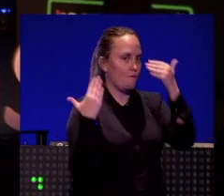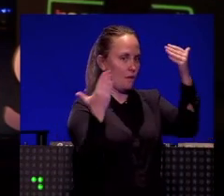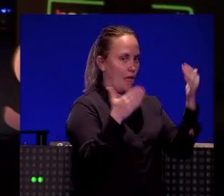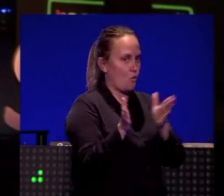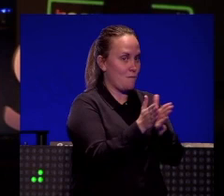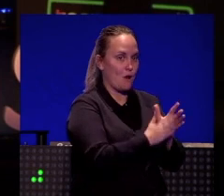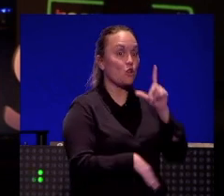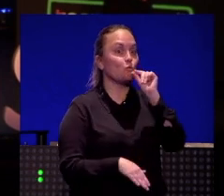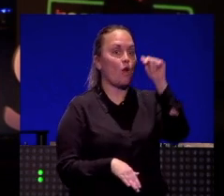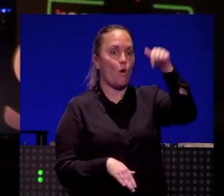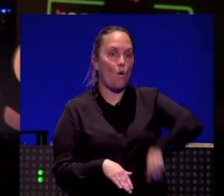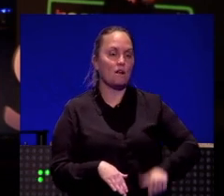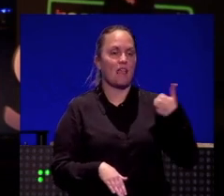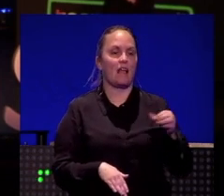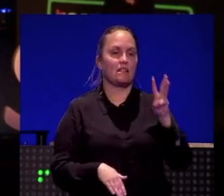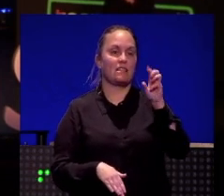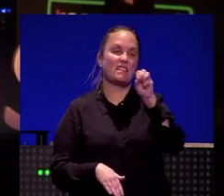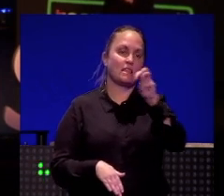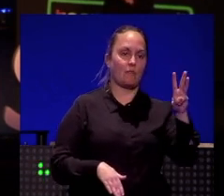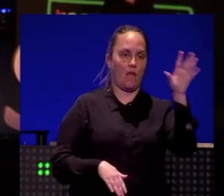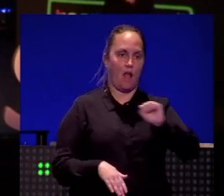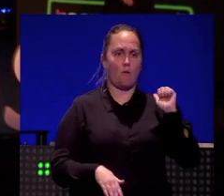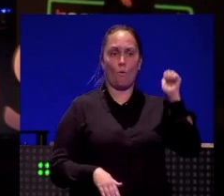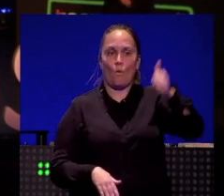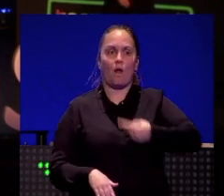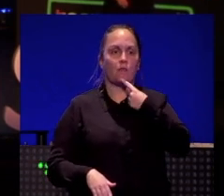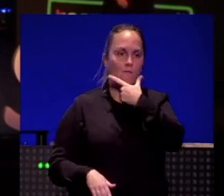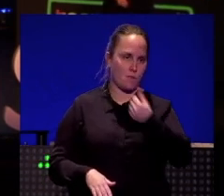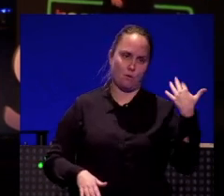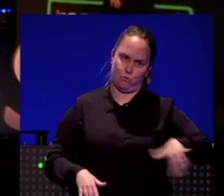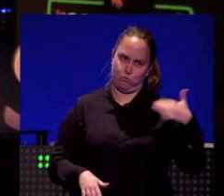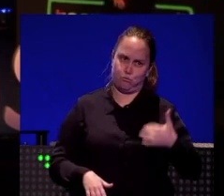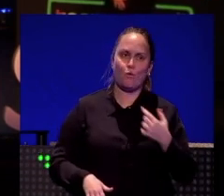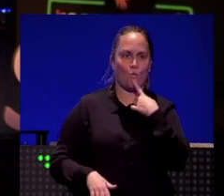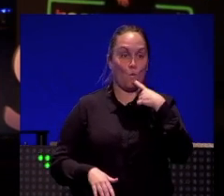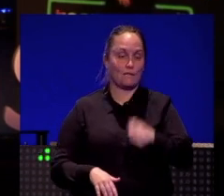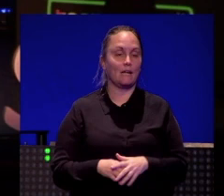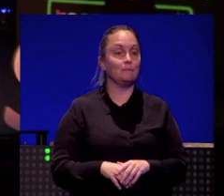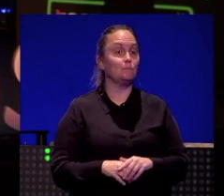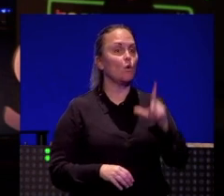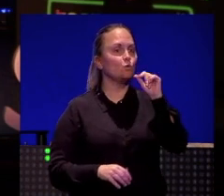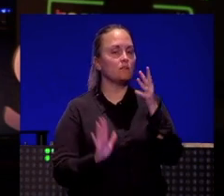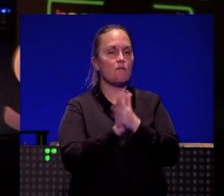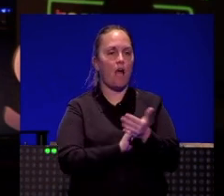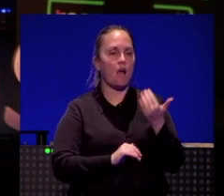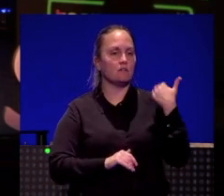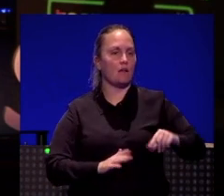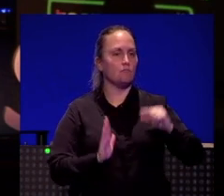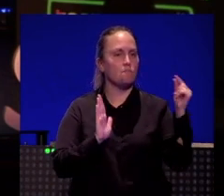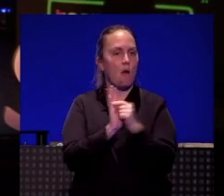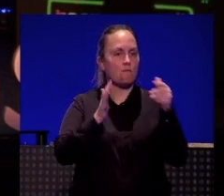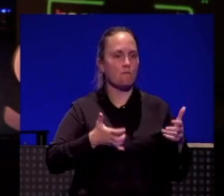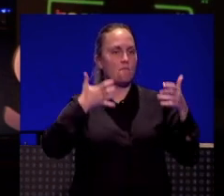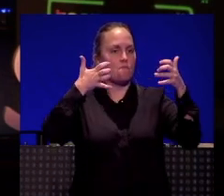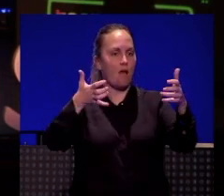de Twitter que hoy cumplen 13 años, que se dice pronto. Twitter es el aquí y el ahora, ¿no? Hemos contado